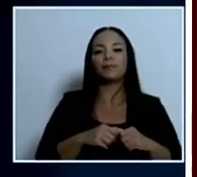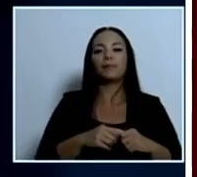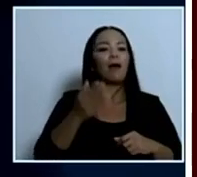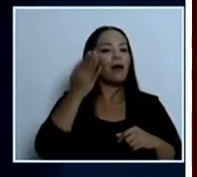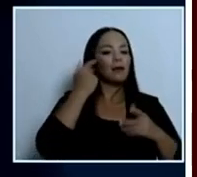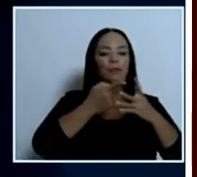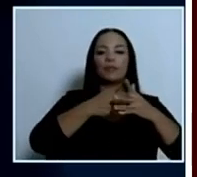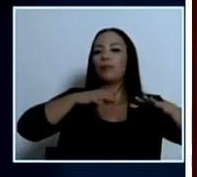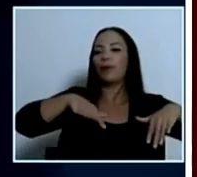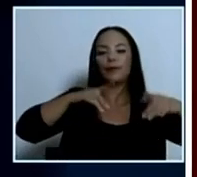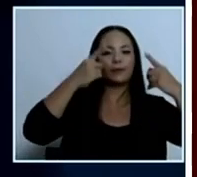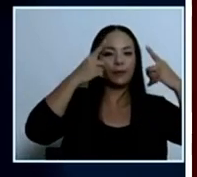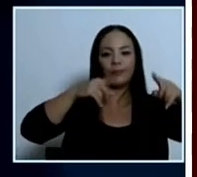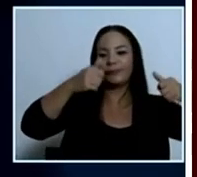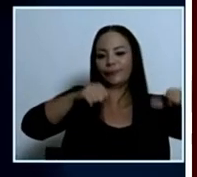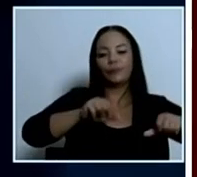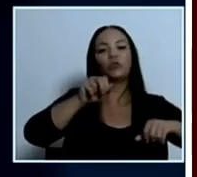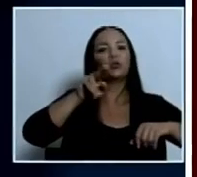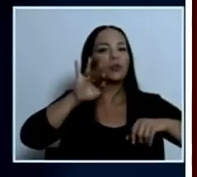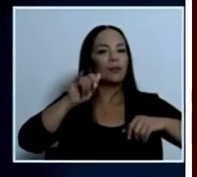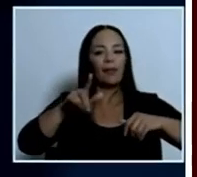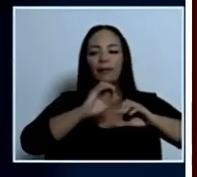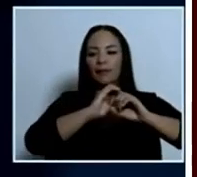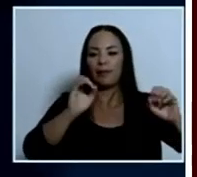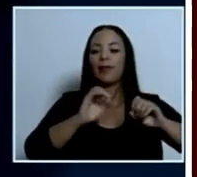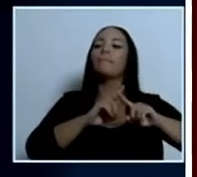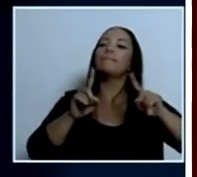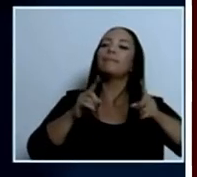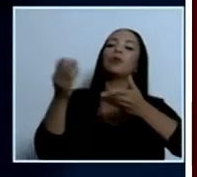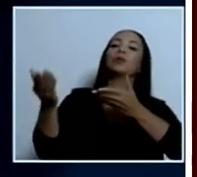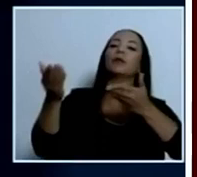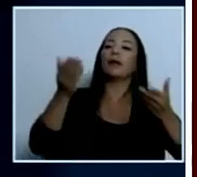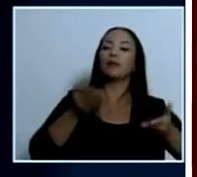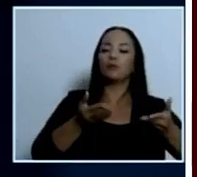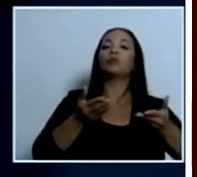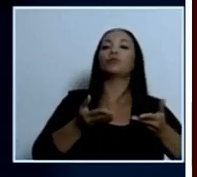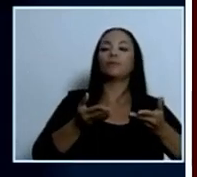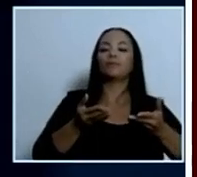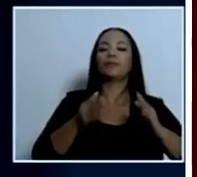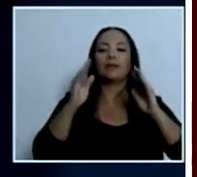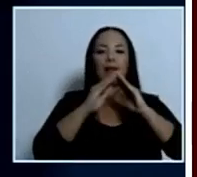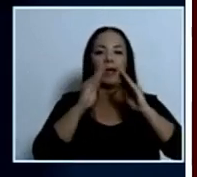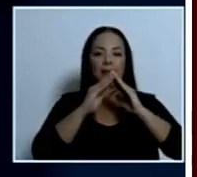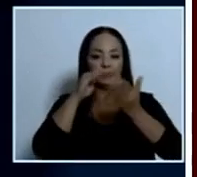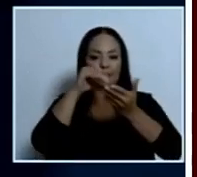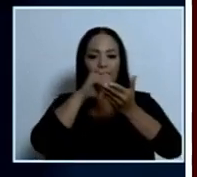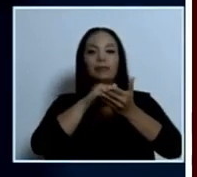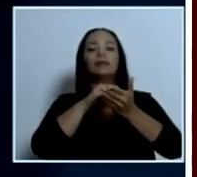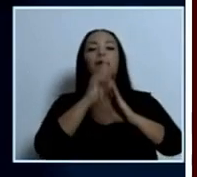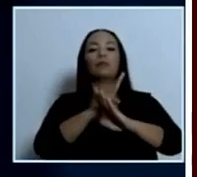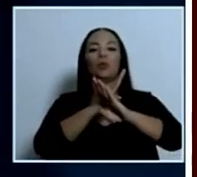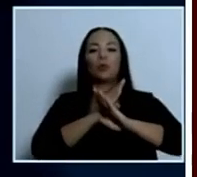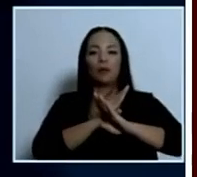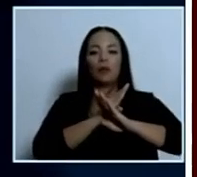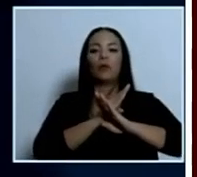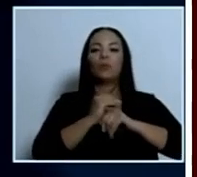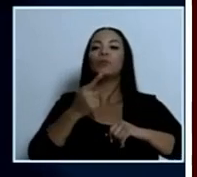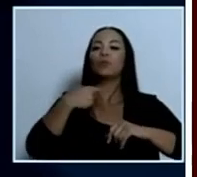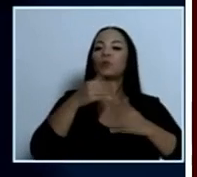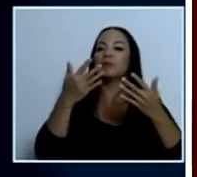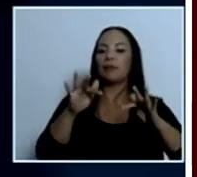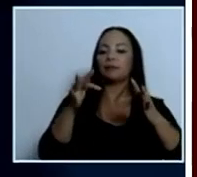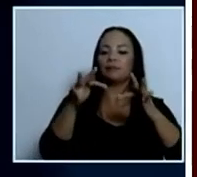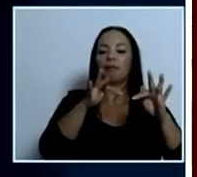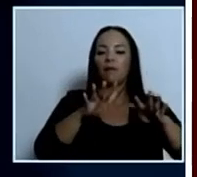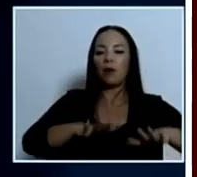acuerdo ni con su tel traemos a la casa matriz encargada del bloqueo hicimos trabajo de